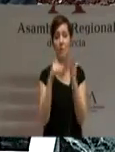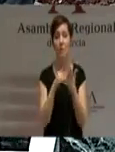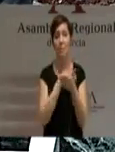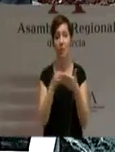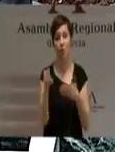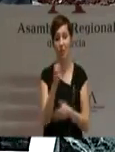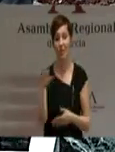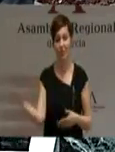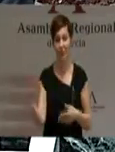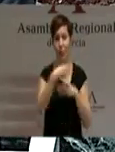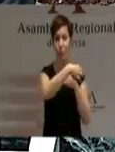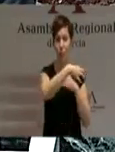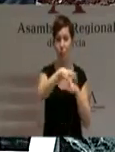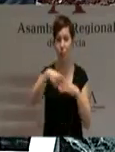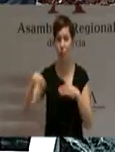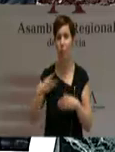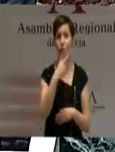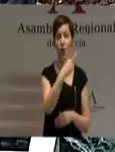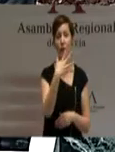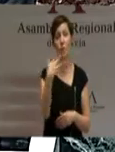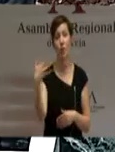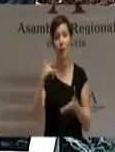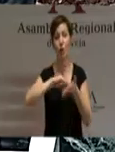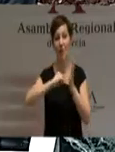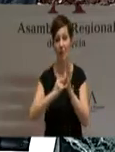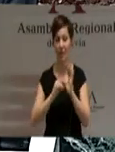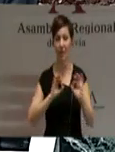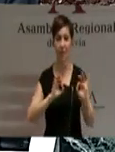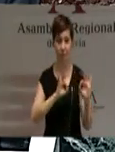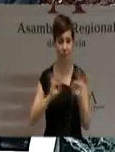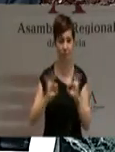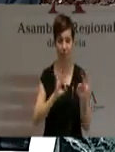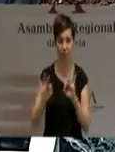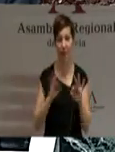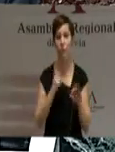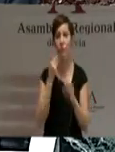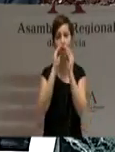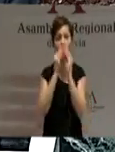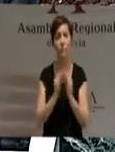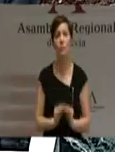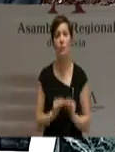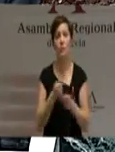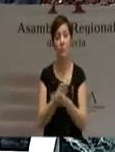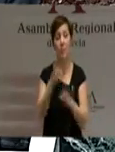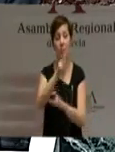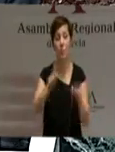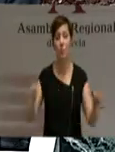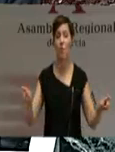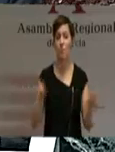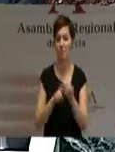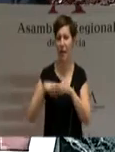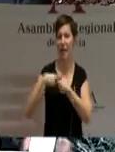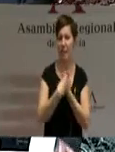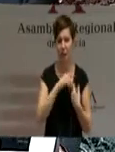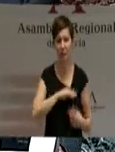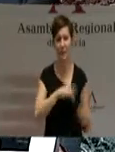articulados en 255 medidas, elaboradas con una amplia participación social en la que han intervenido absolutamente